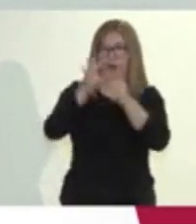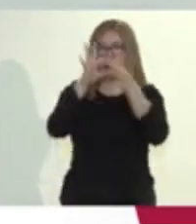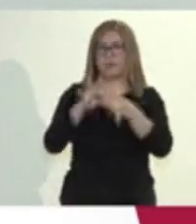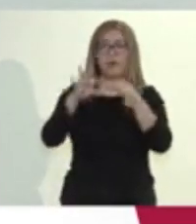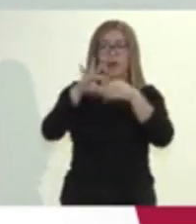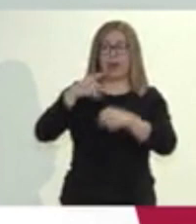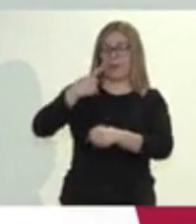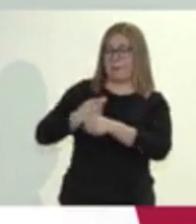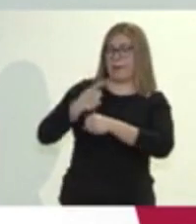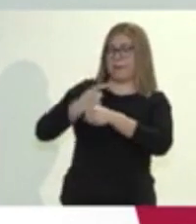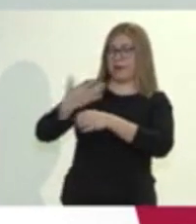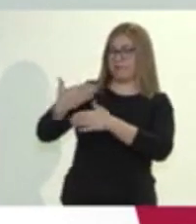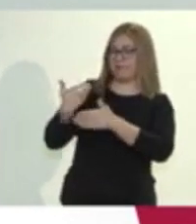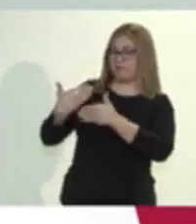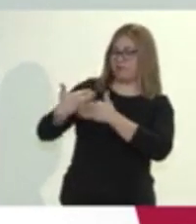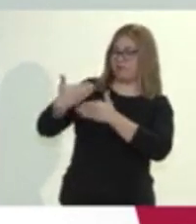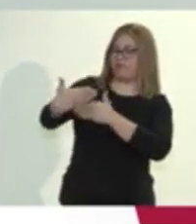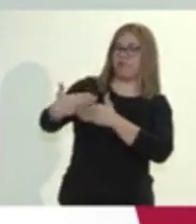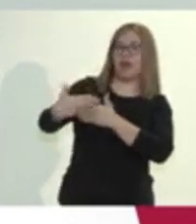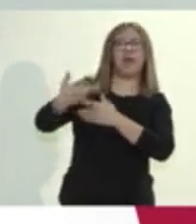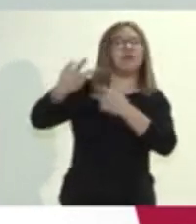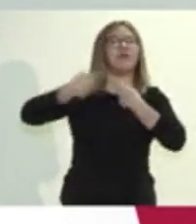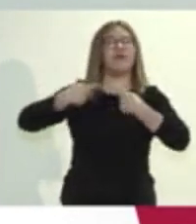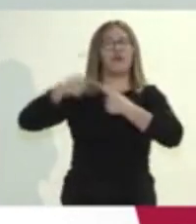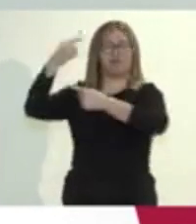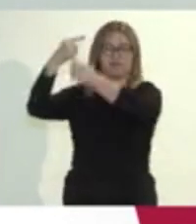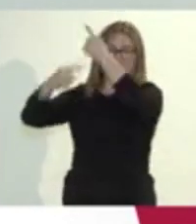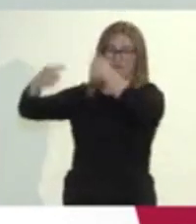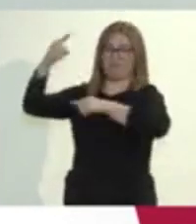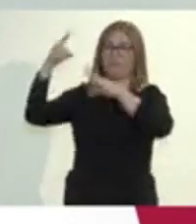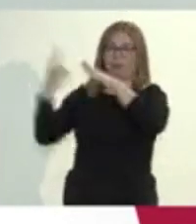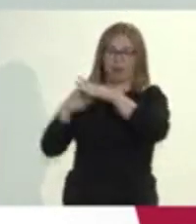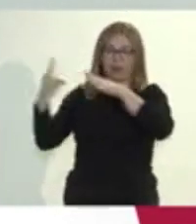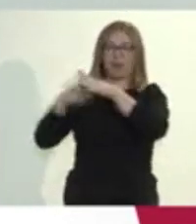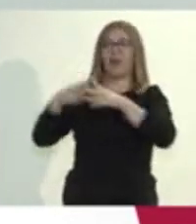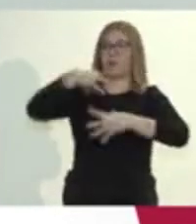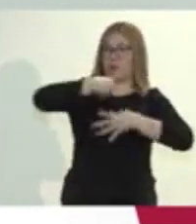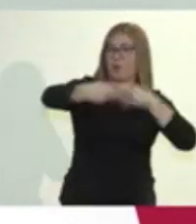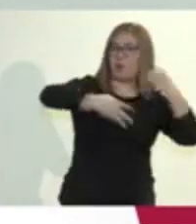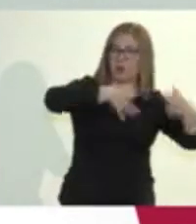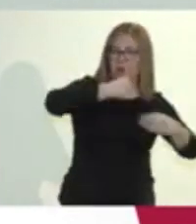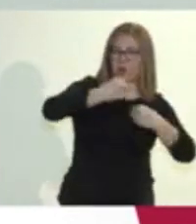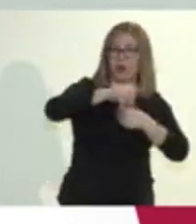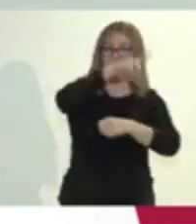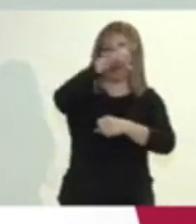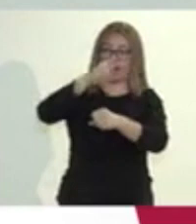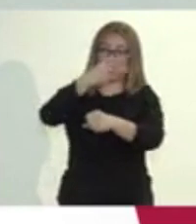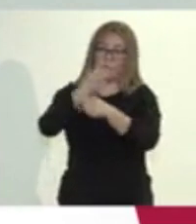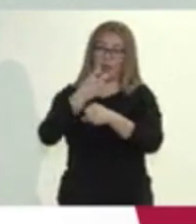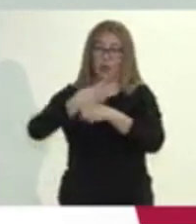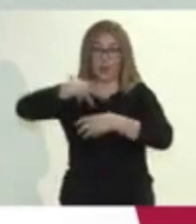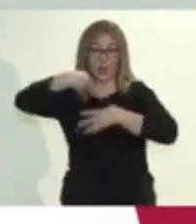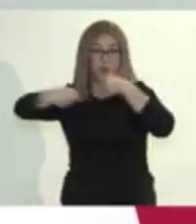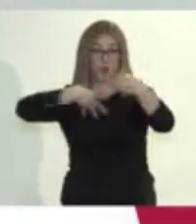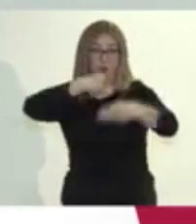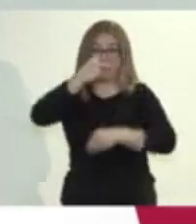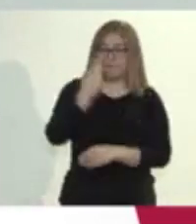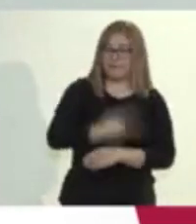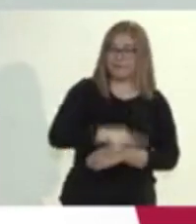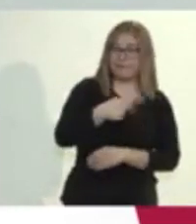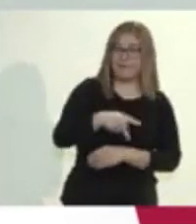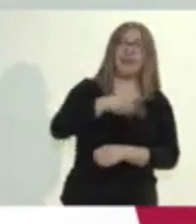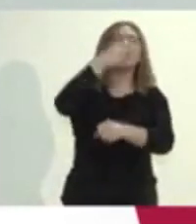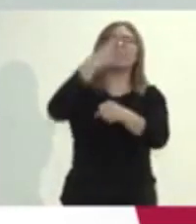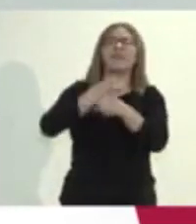1 fue la situación de los casos importados, la fase 2 ya fue de transmisión local y la fase 3 se caracteriza por una máxima